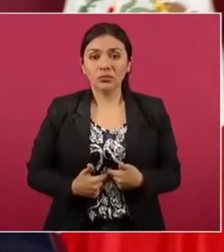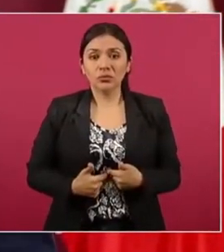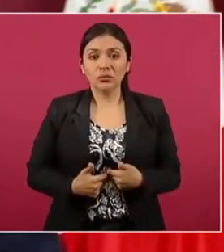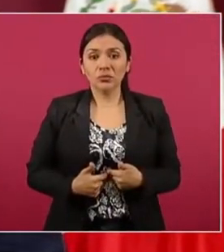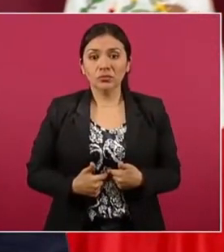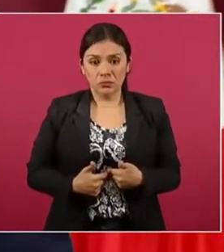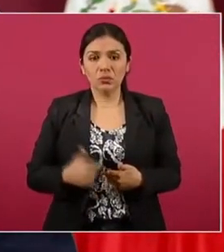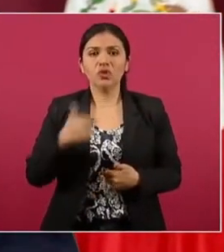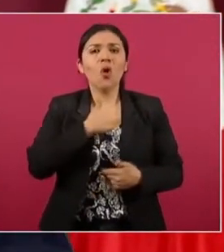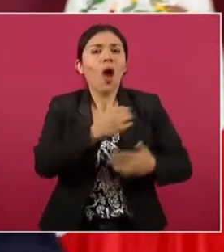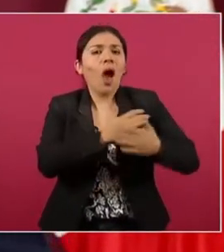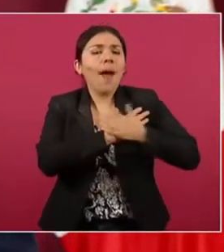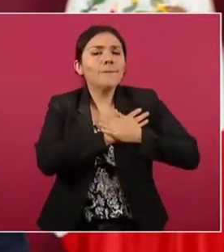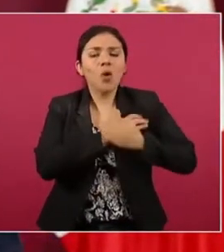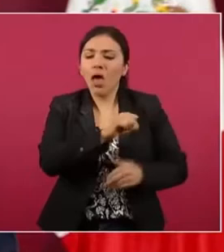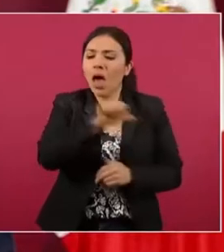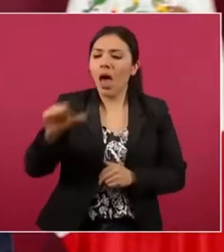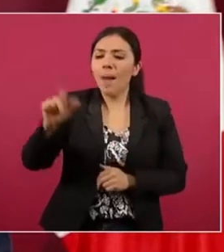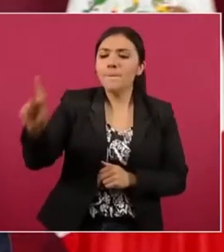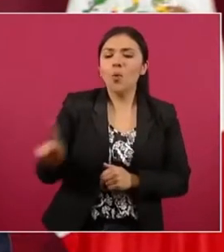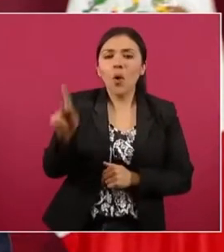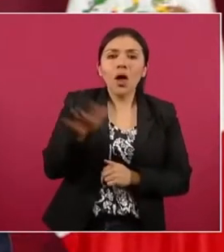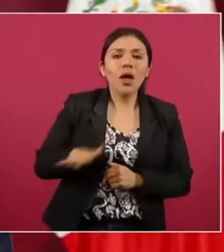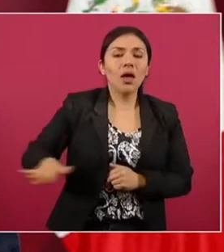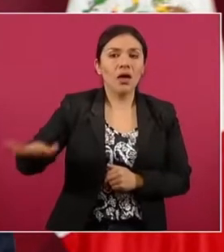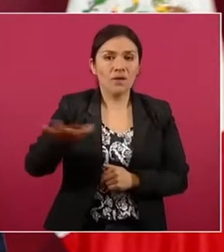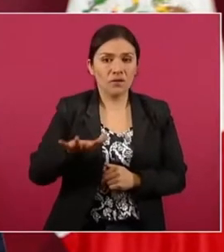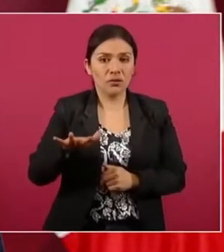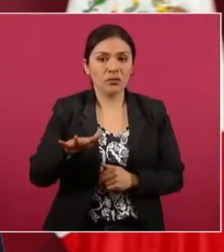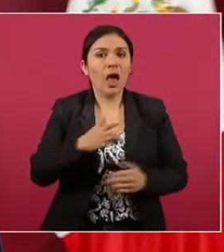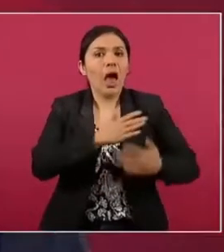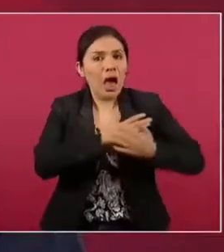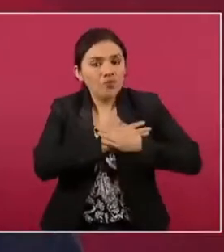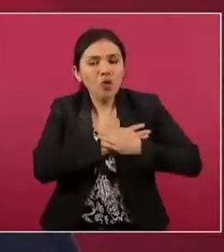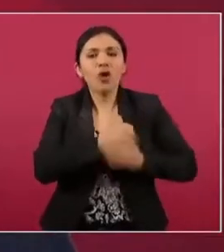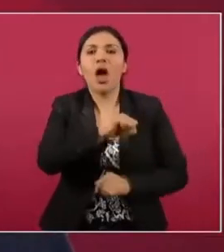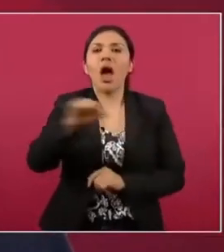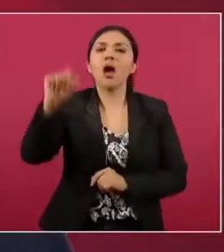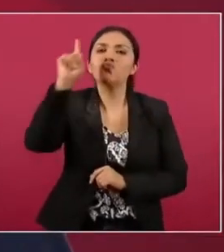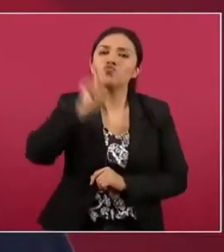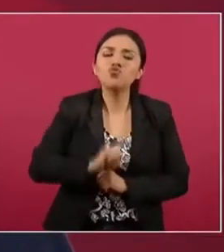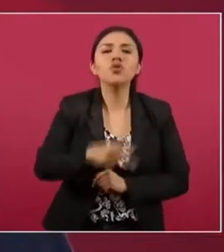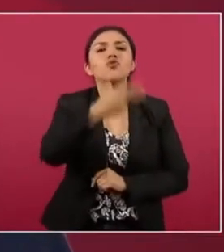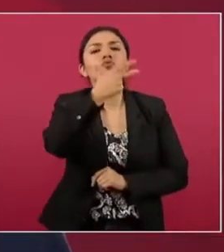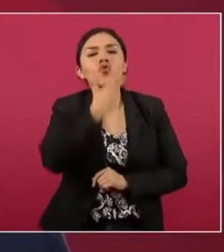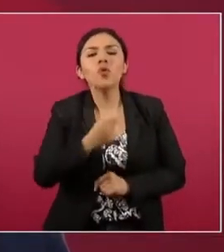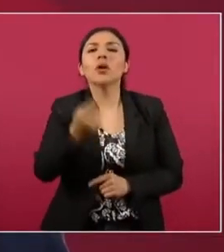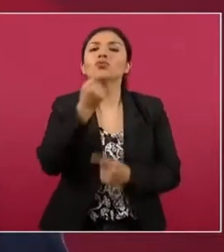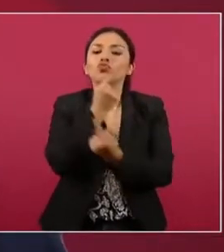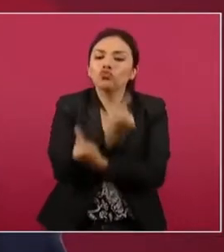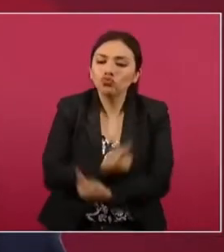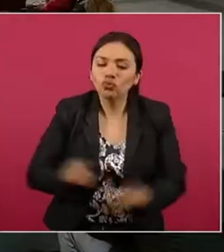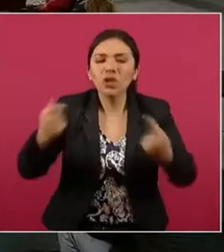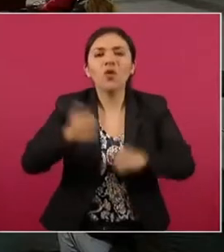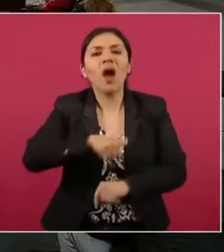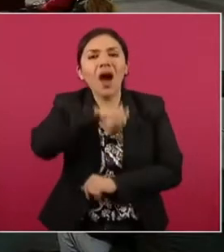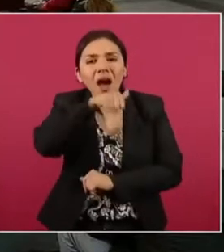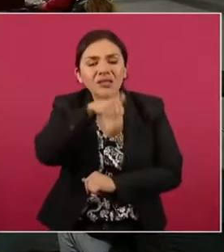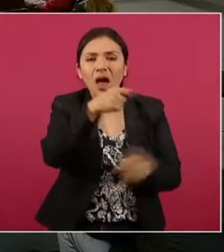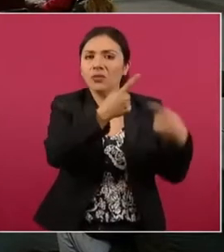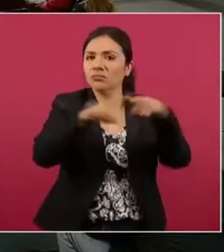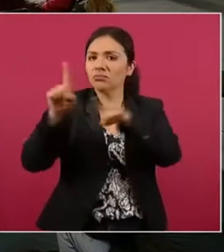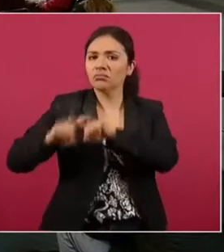yo le tengo amor al pueblo y le tengo amor a las mujeres y a los hombres y a los niños y a los ancianos,